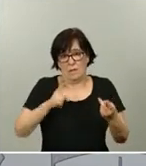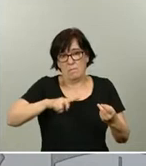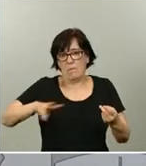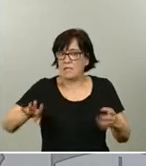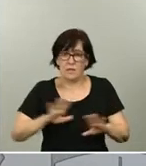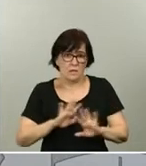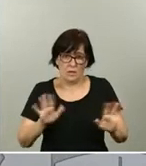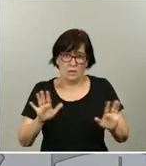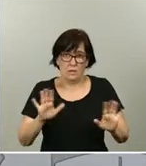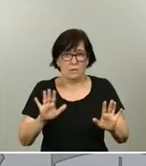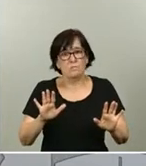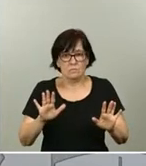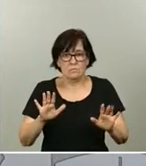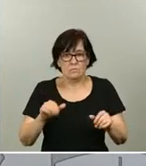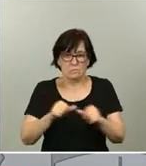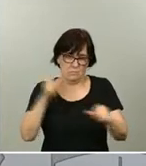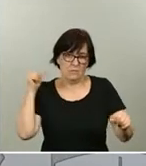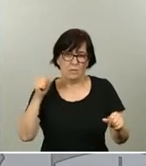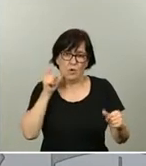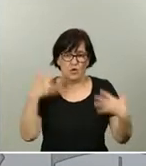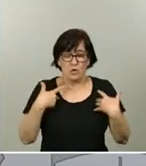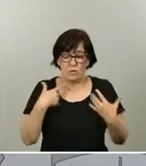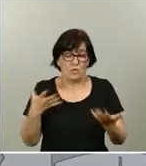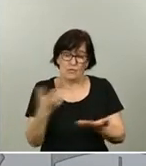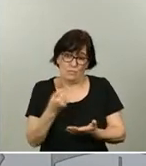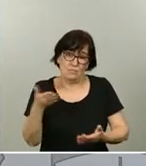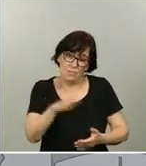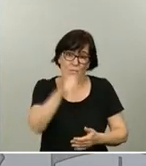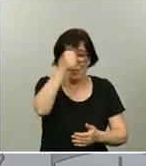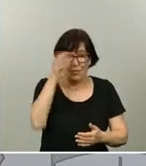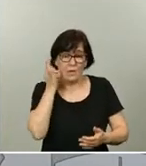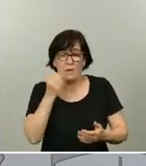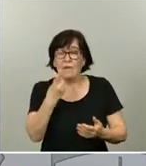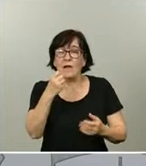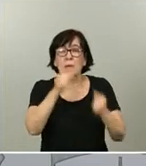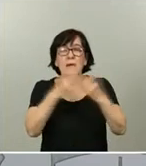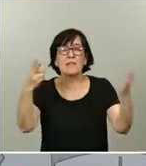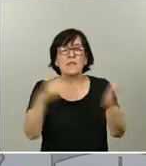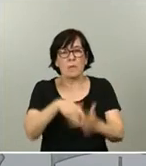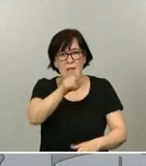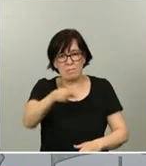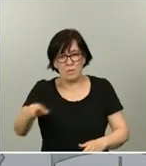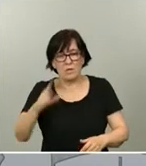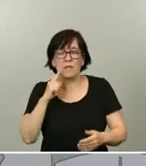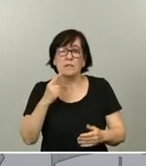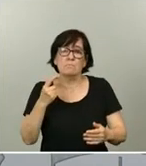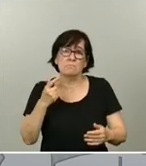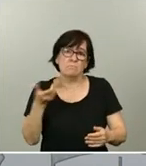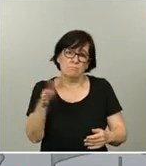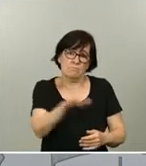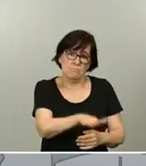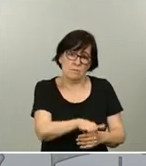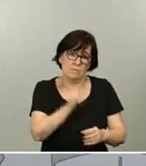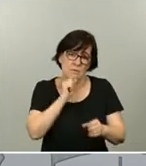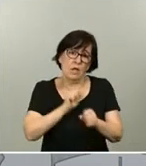hemos atravesado. No estamos todos, no estamos todas, faltan más de 27.000 compatriotas que murieron víctimas del COVID-19.